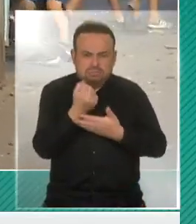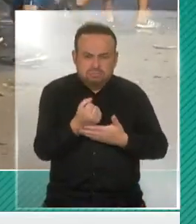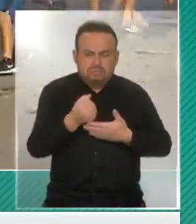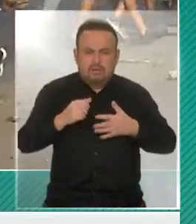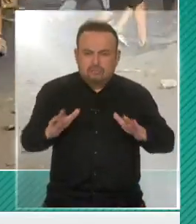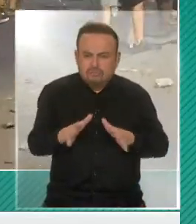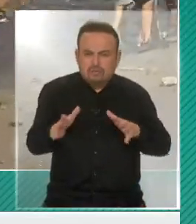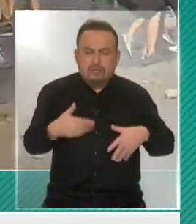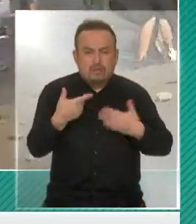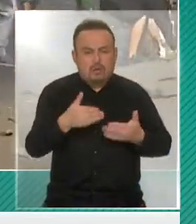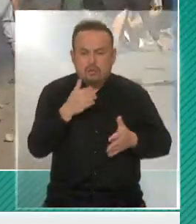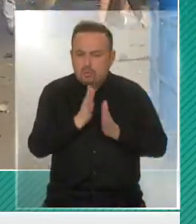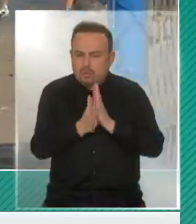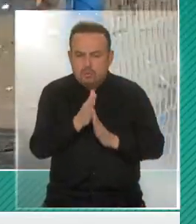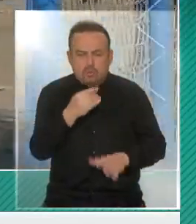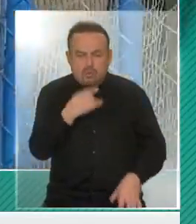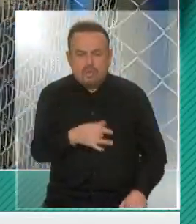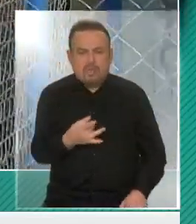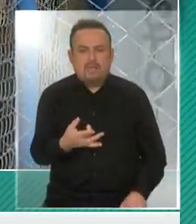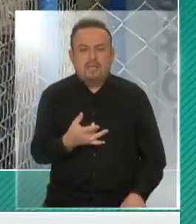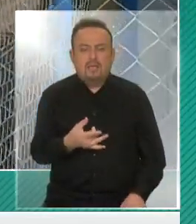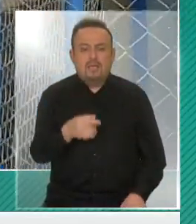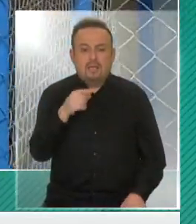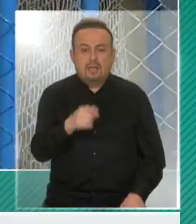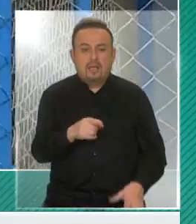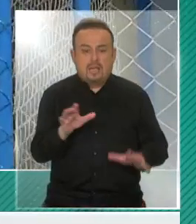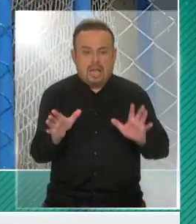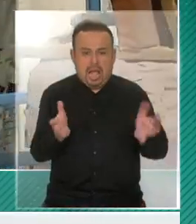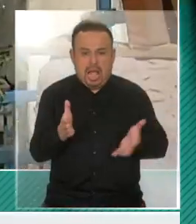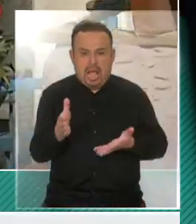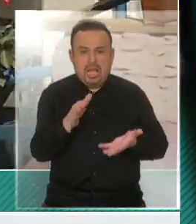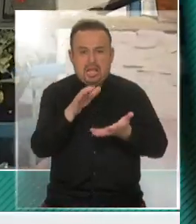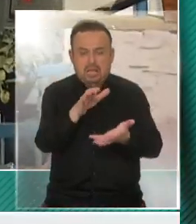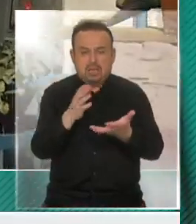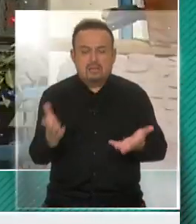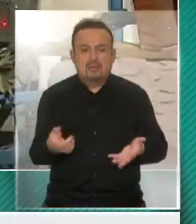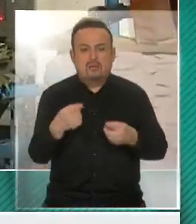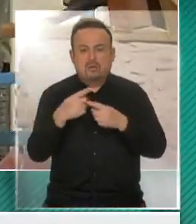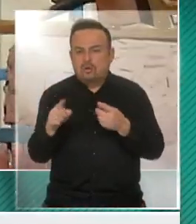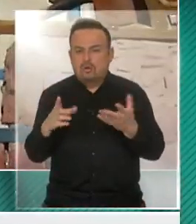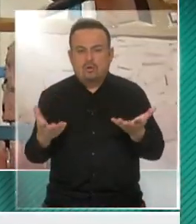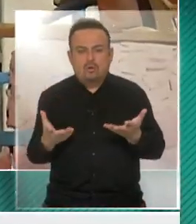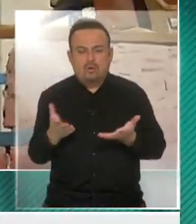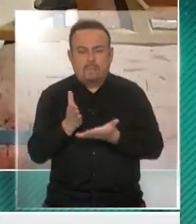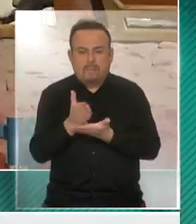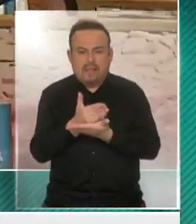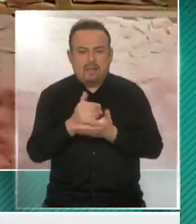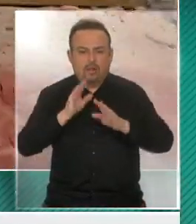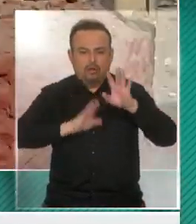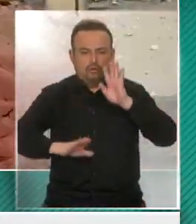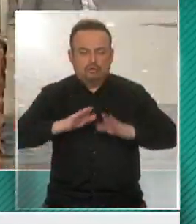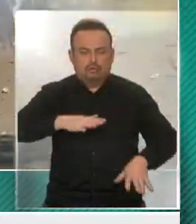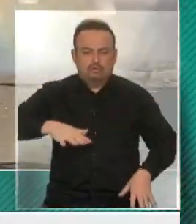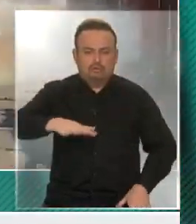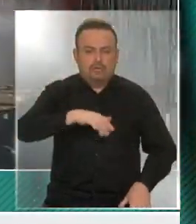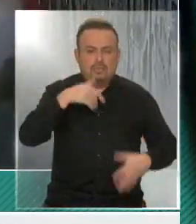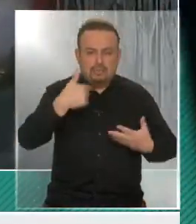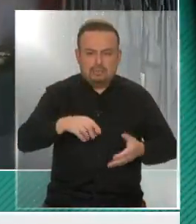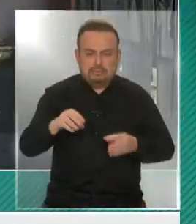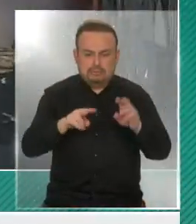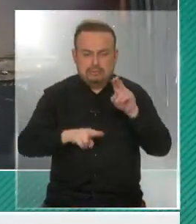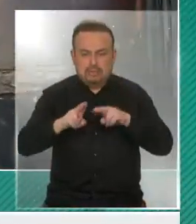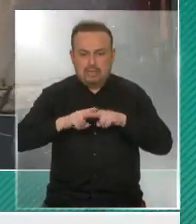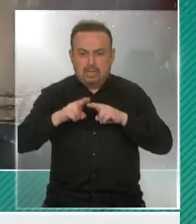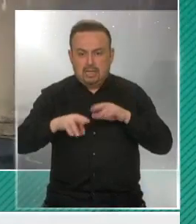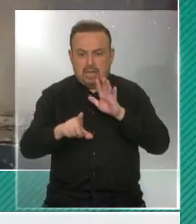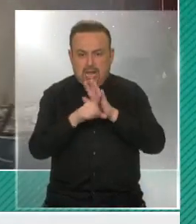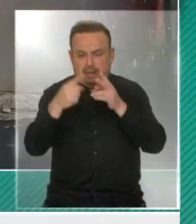por llegar con las ayudas cuanto antes y no solo con las ayudas de las cajas de alimento, sino también con todo el plan de protección social que hemos implementado, que